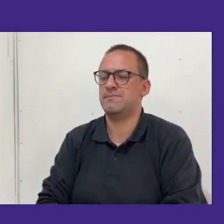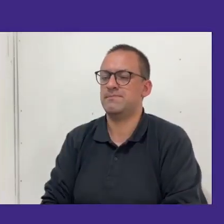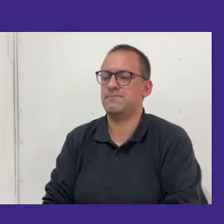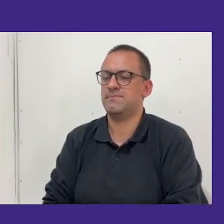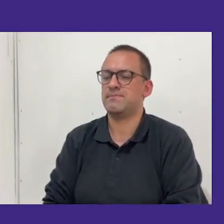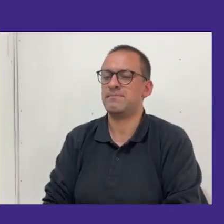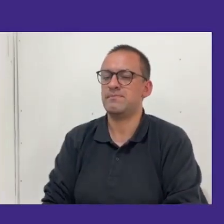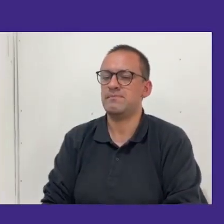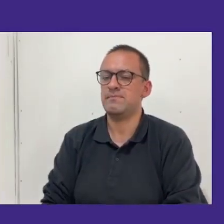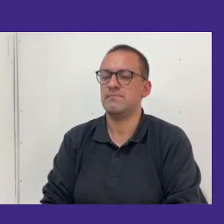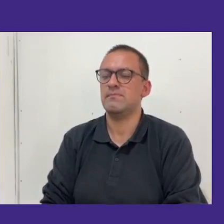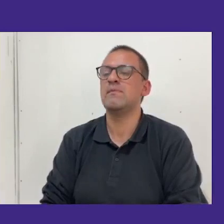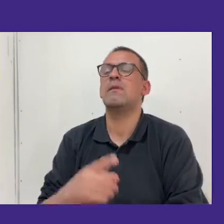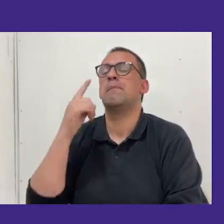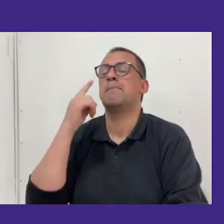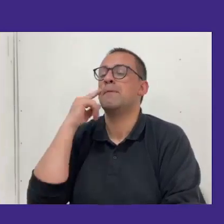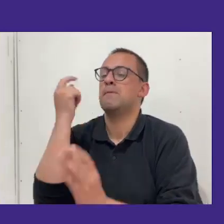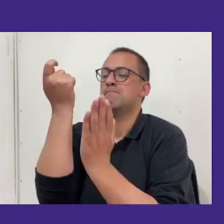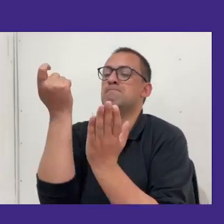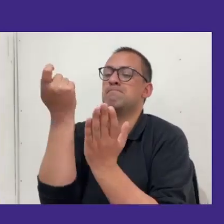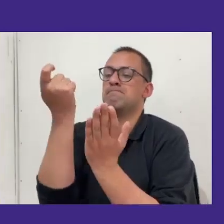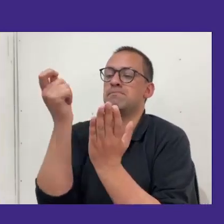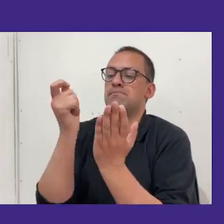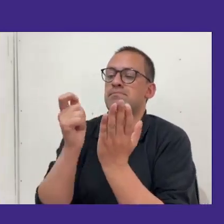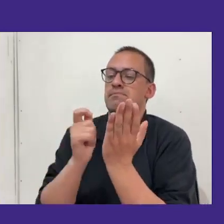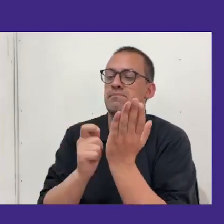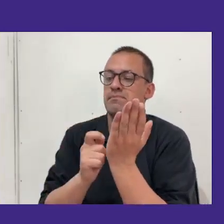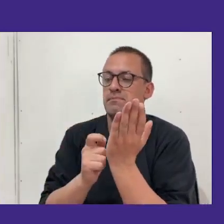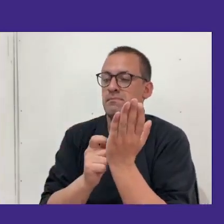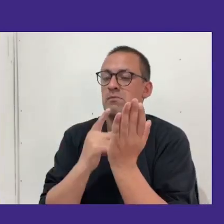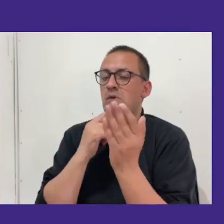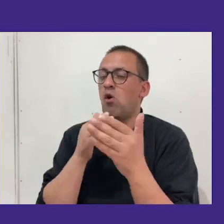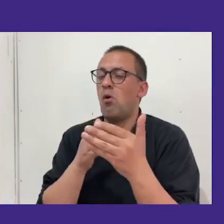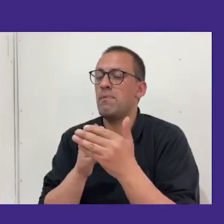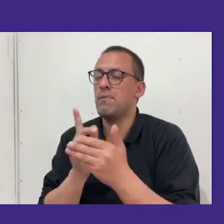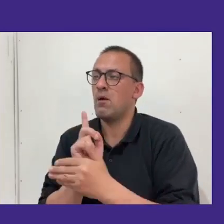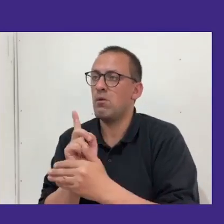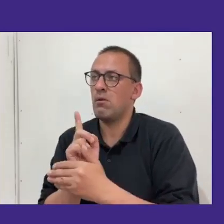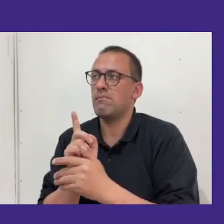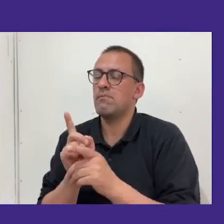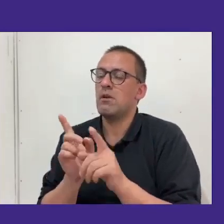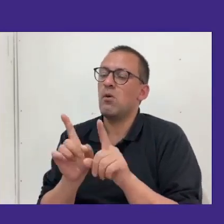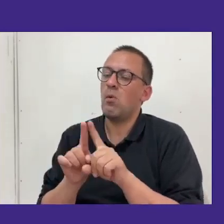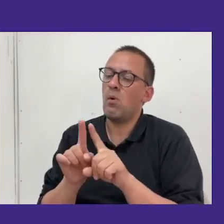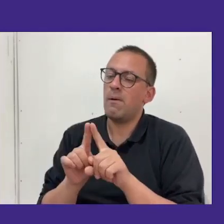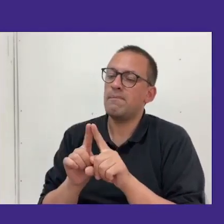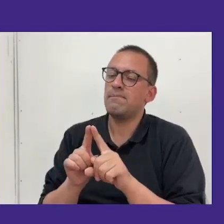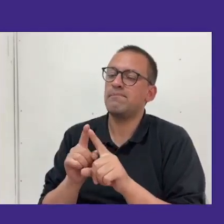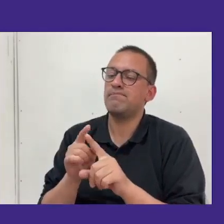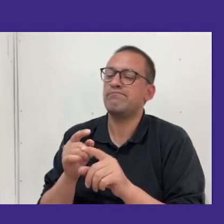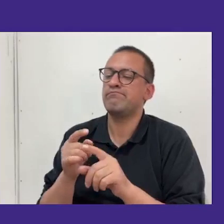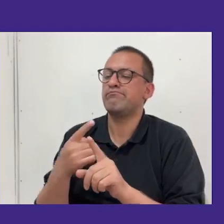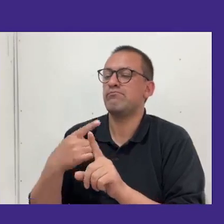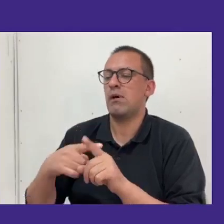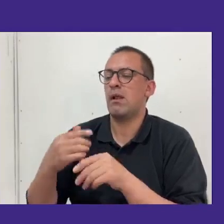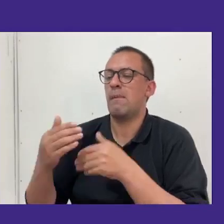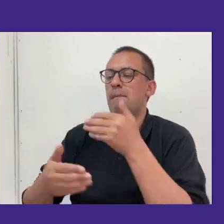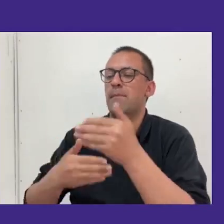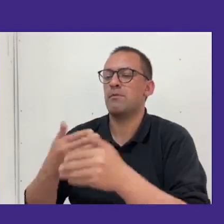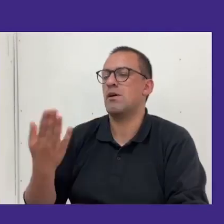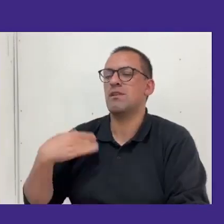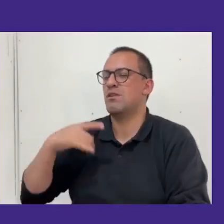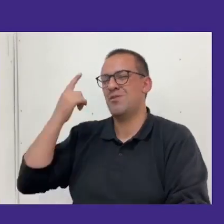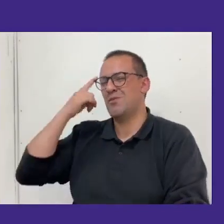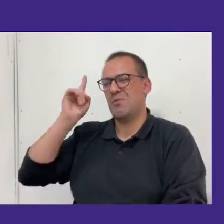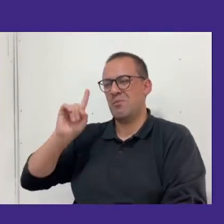La revisión no es exactamente un obstaculizador sino que es una parte del proceso que no estuvo contemplada